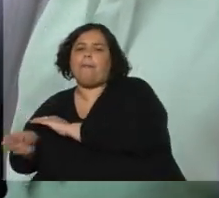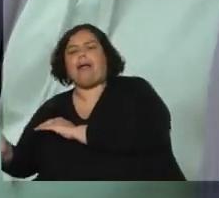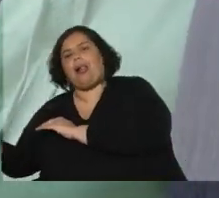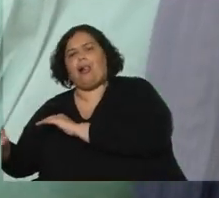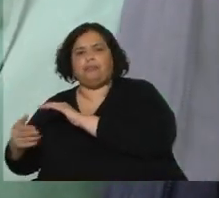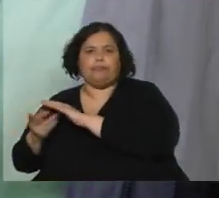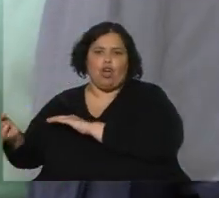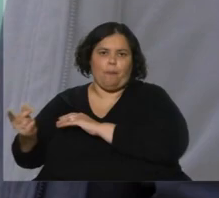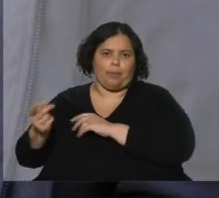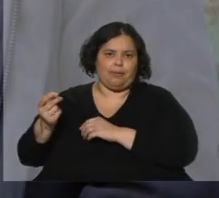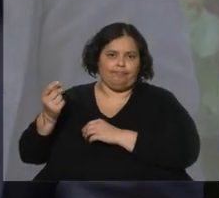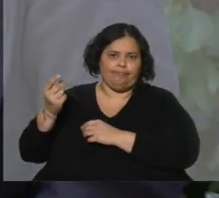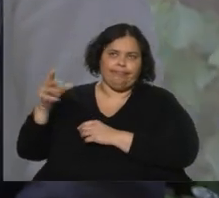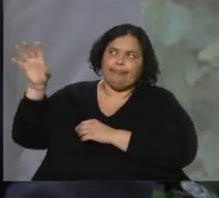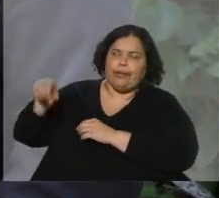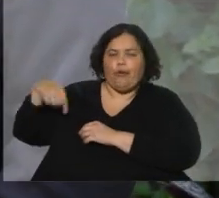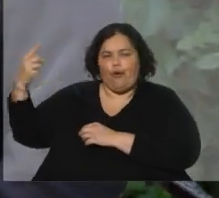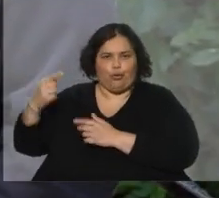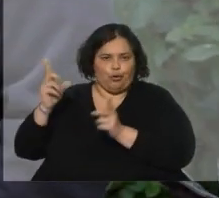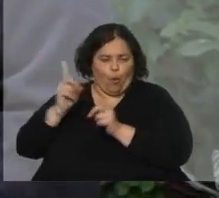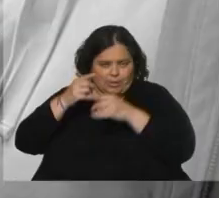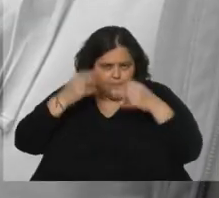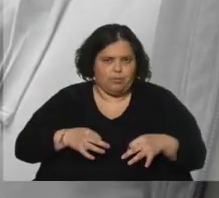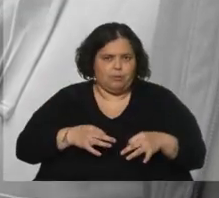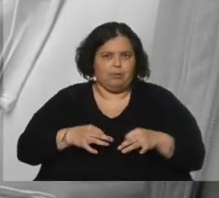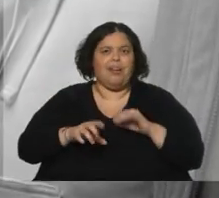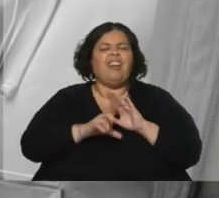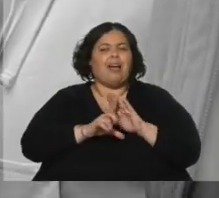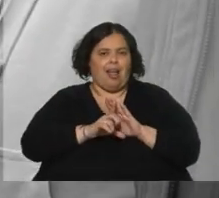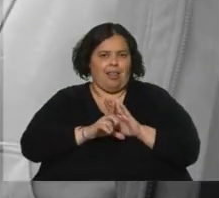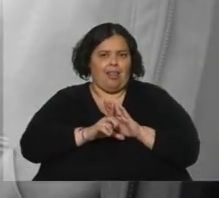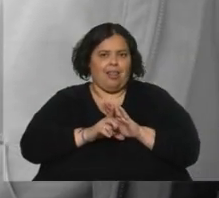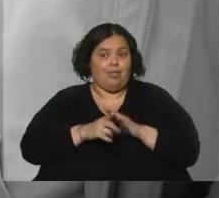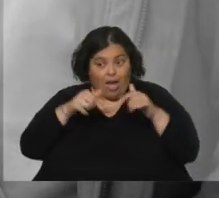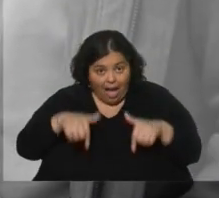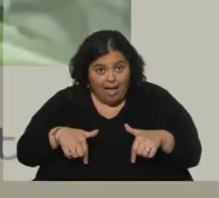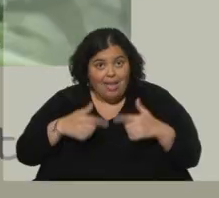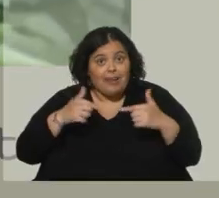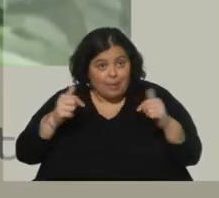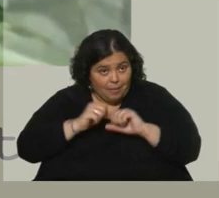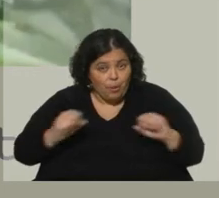que tienen las herramientas para poderlo regularizar y, sin embargo, no se está haciendo del todo.